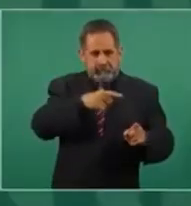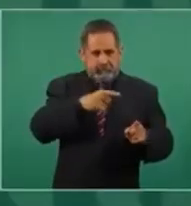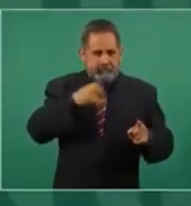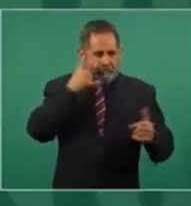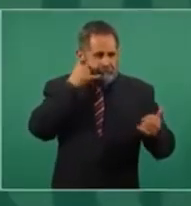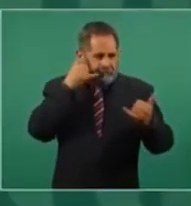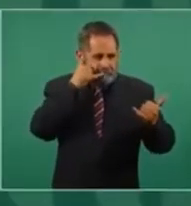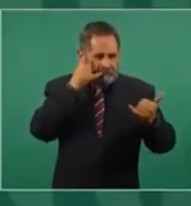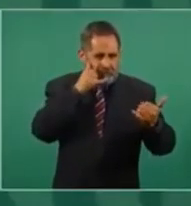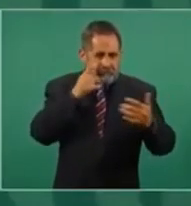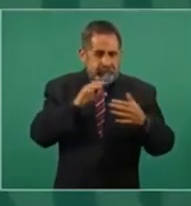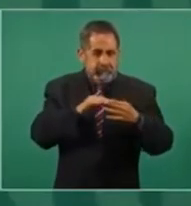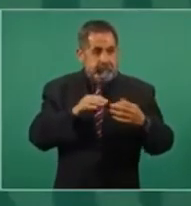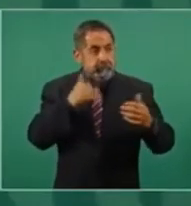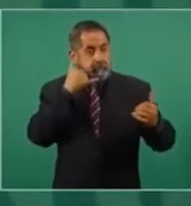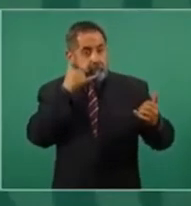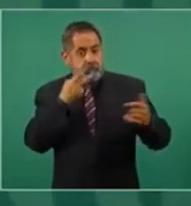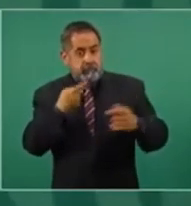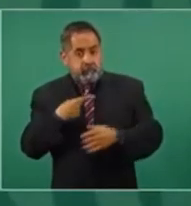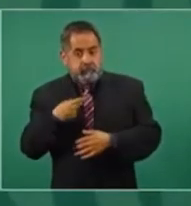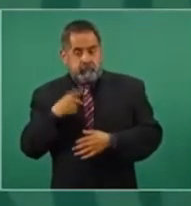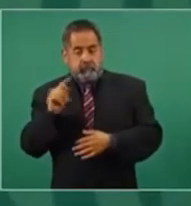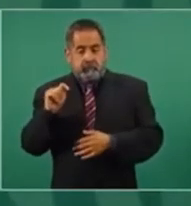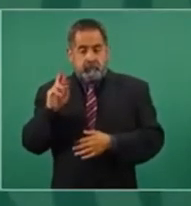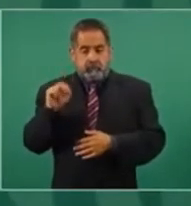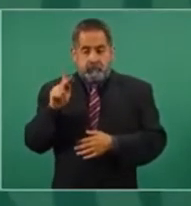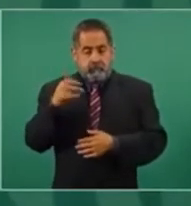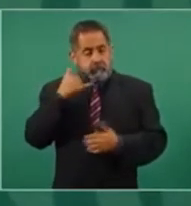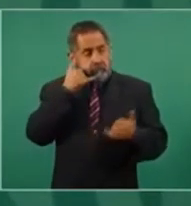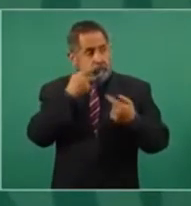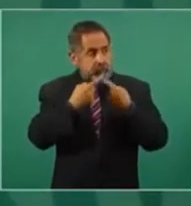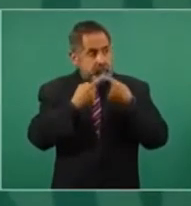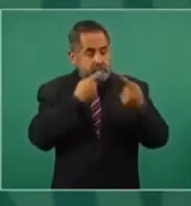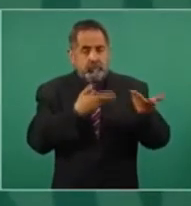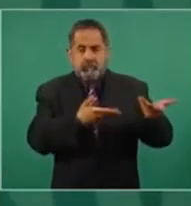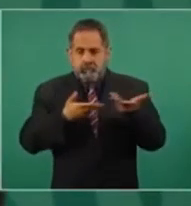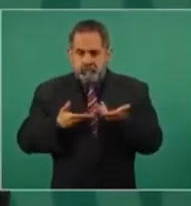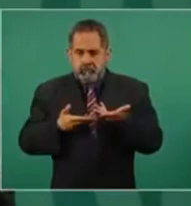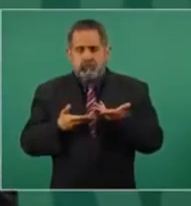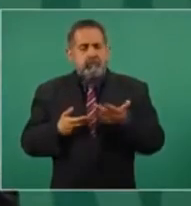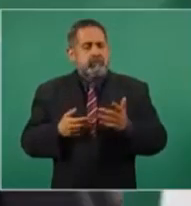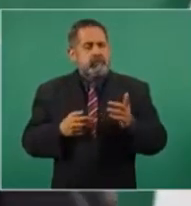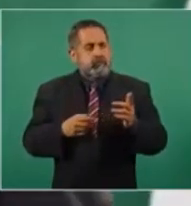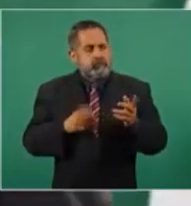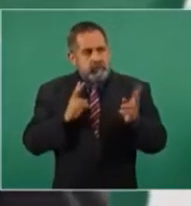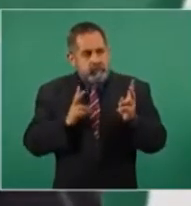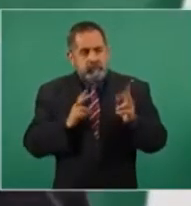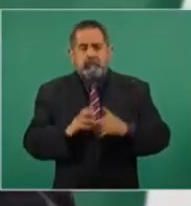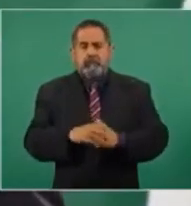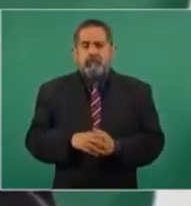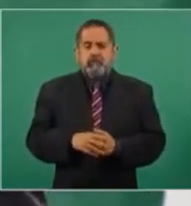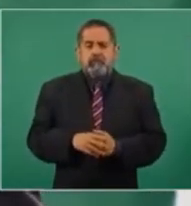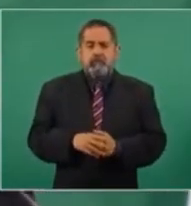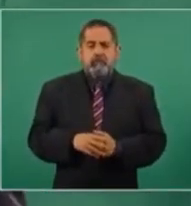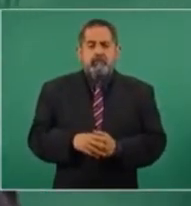me hizo en los dos casos, el ofrecimiento iba